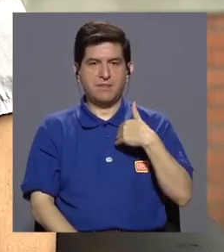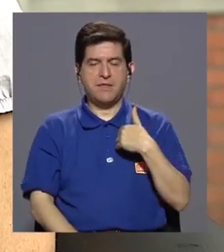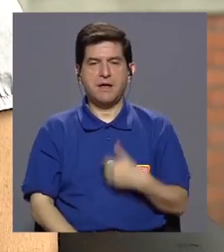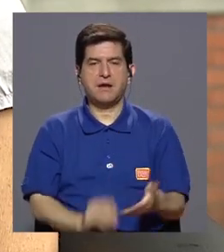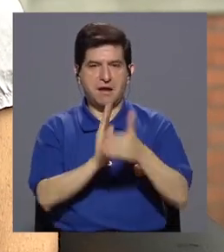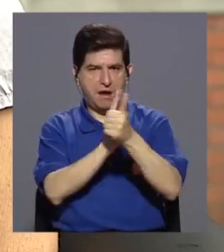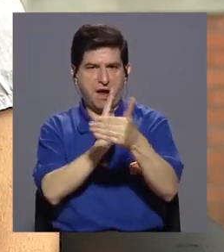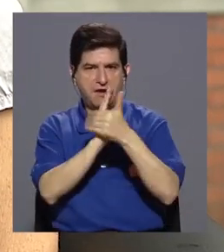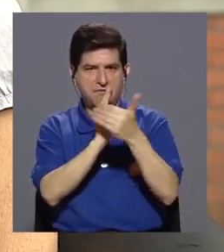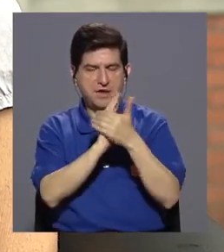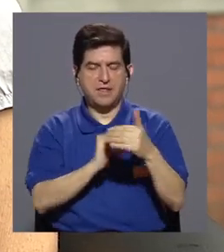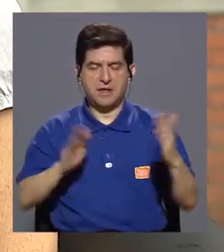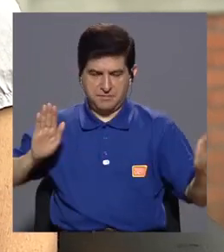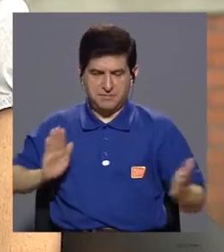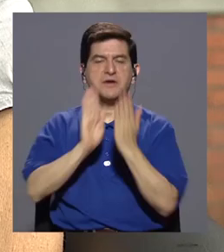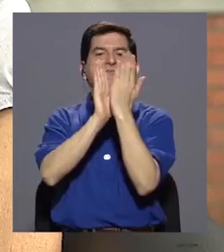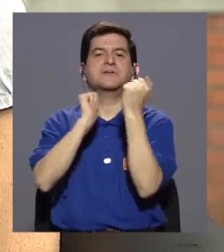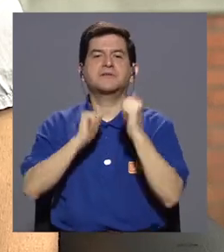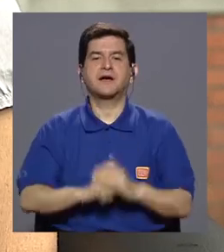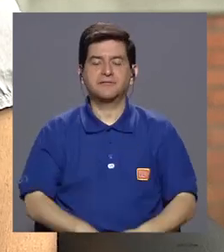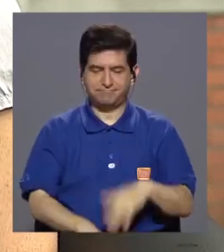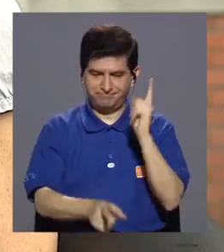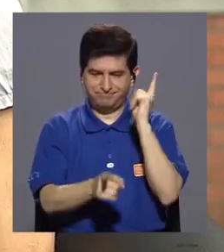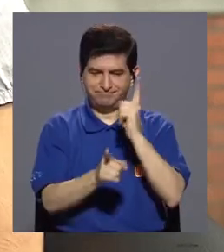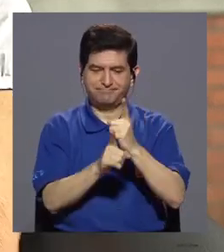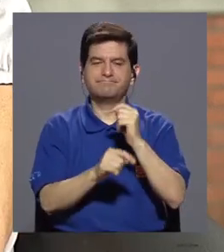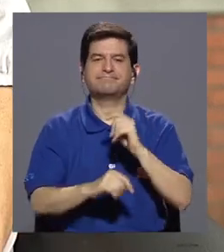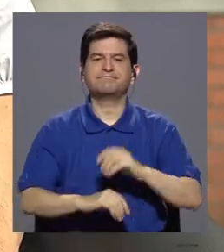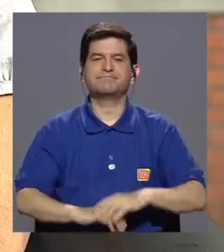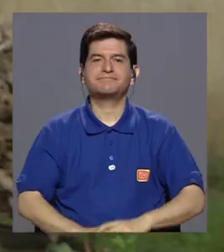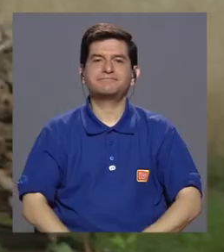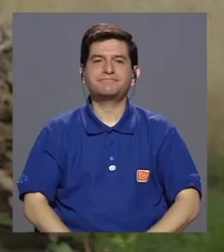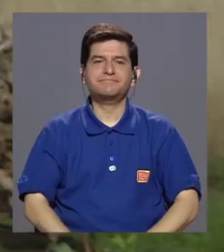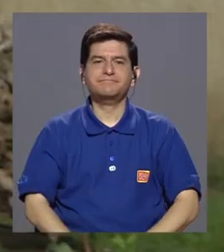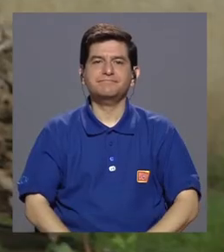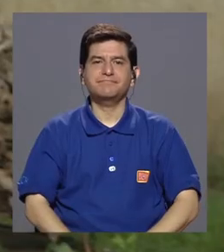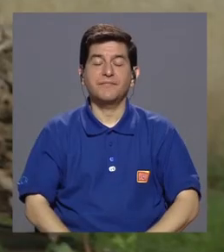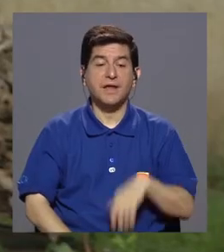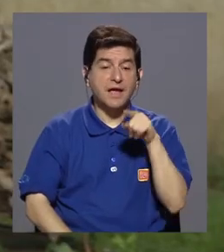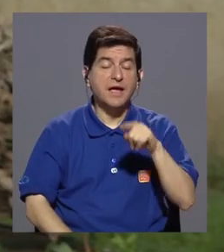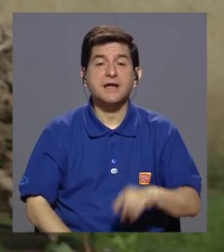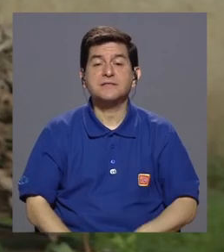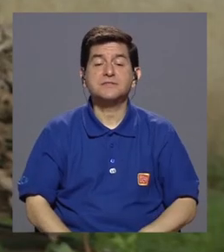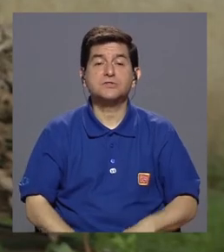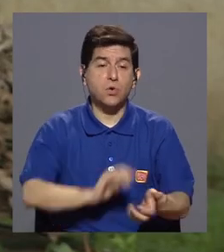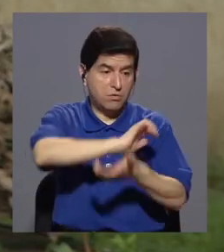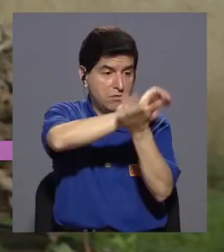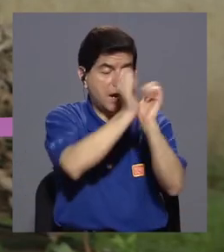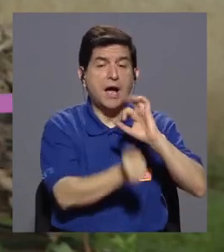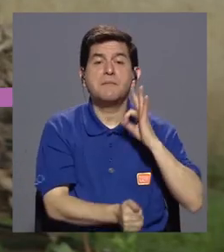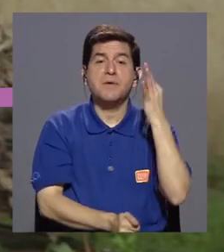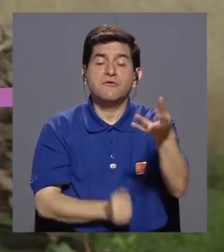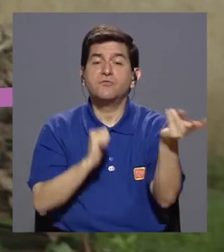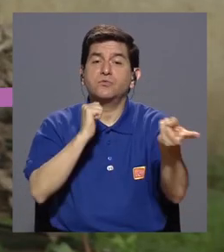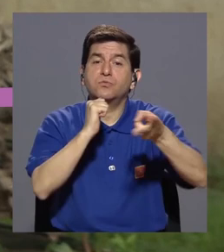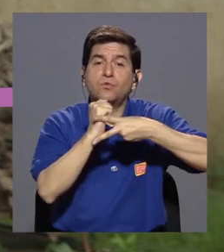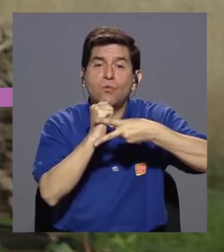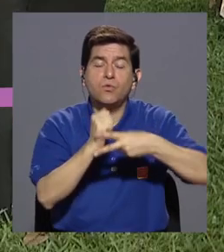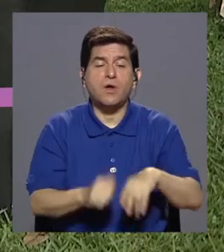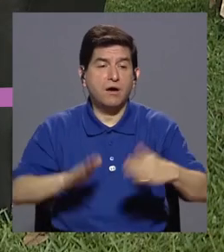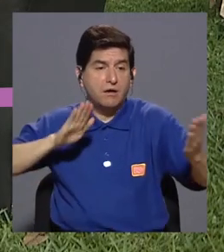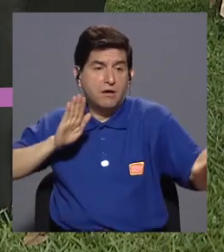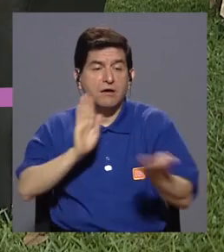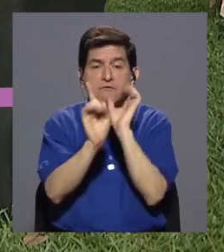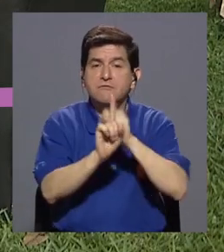para vivirla. Para afrontarlo. Exactamente. Eso hará que cambie la próxima vez que se